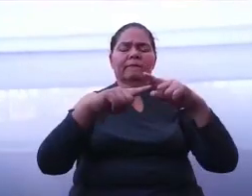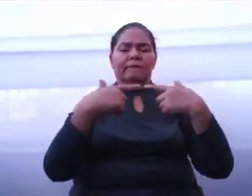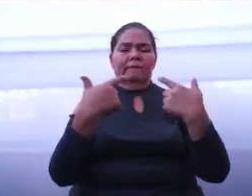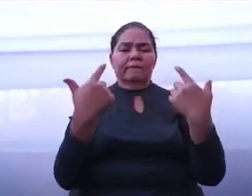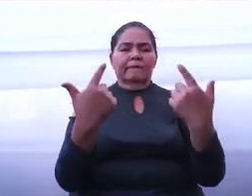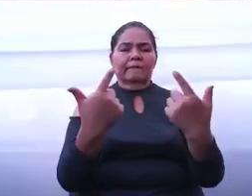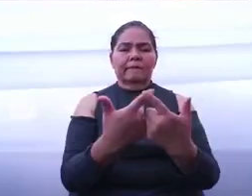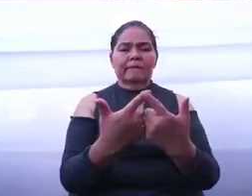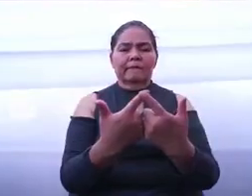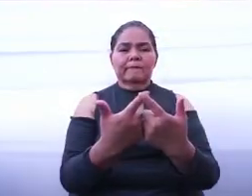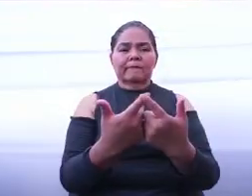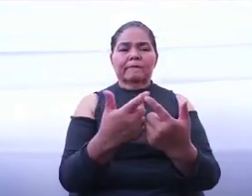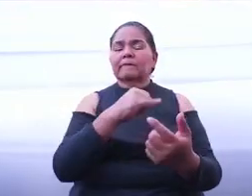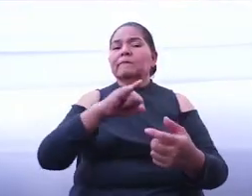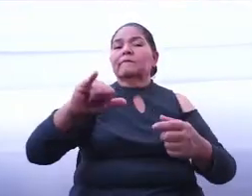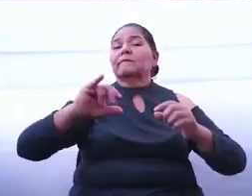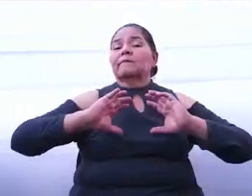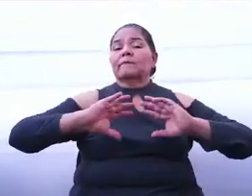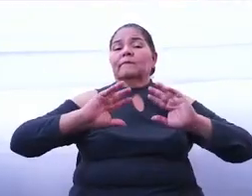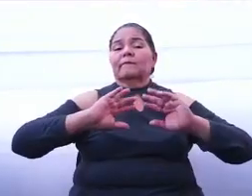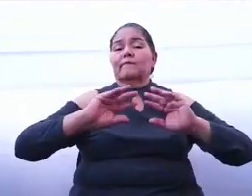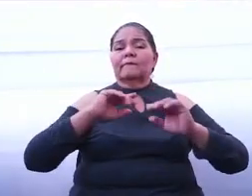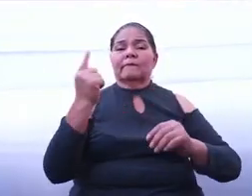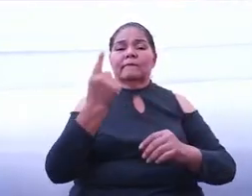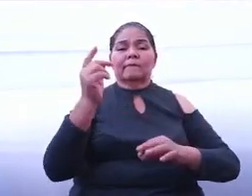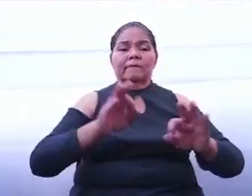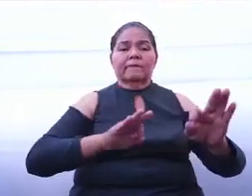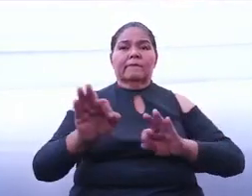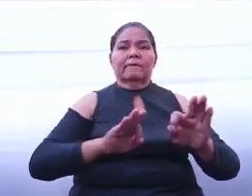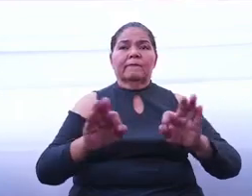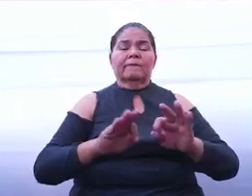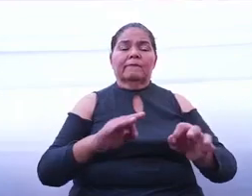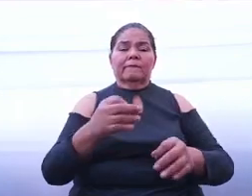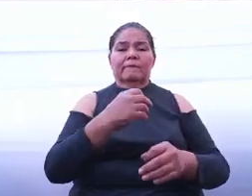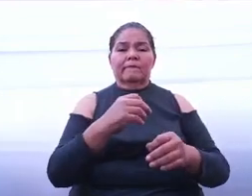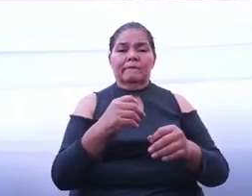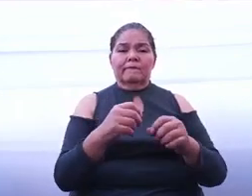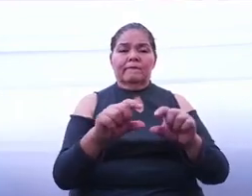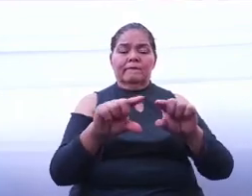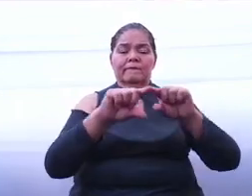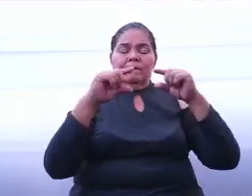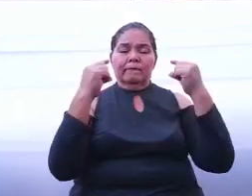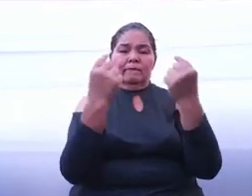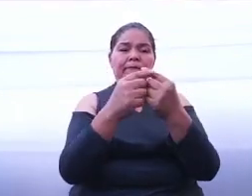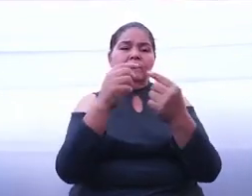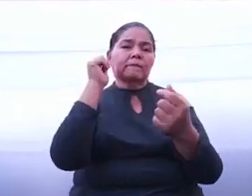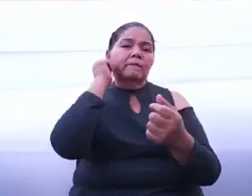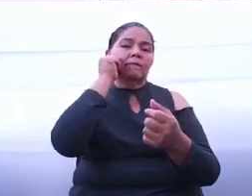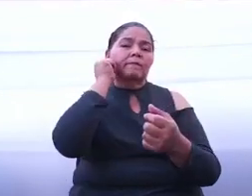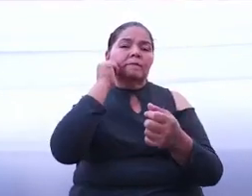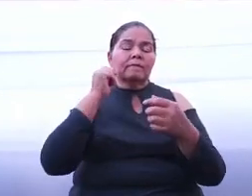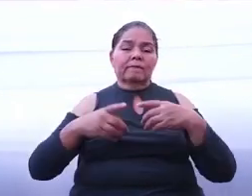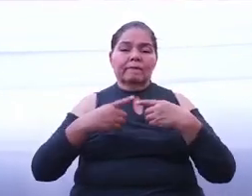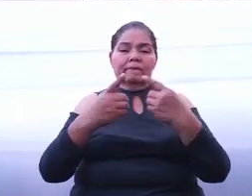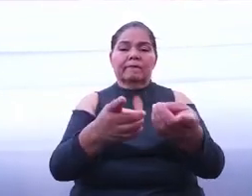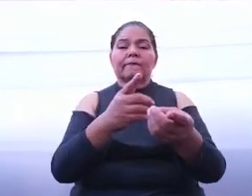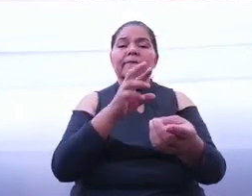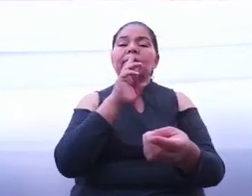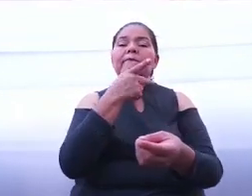todo me ha enseñado que el trabajo en equipo siempre da mejores resultados.